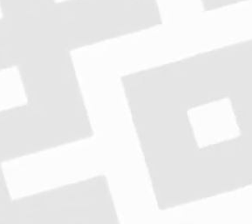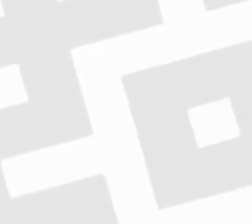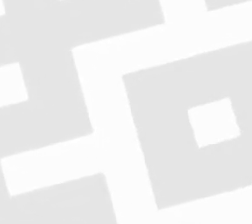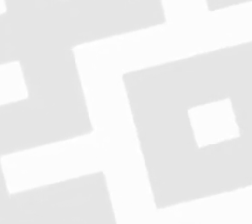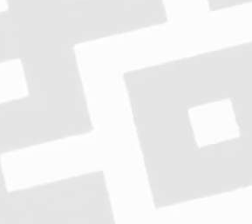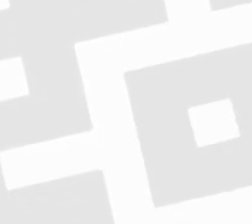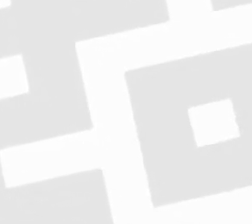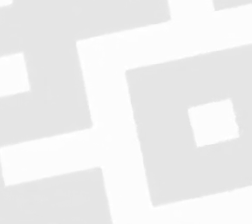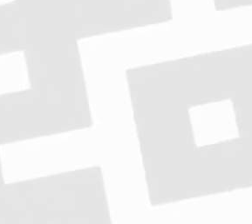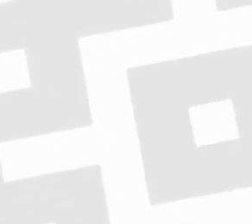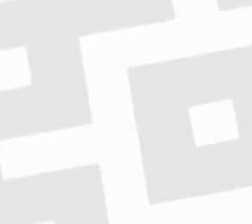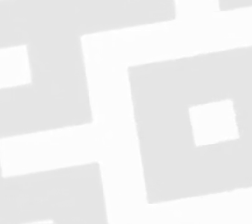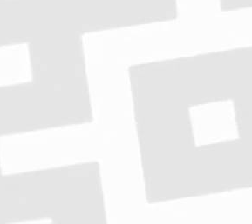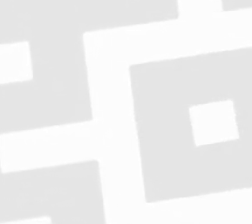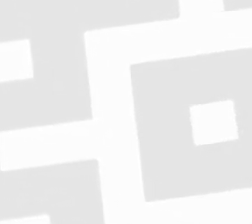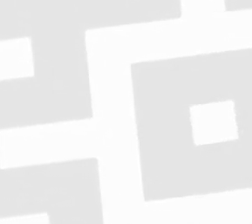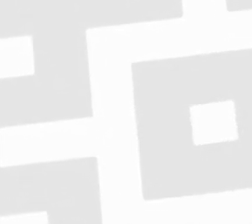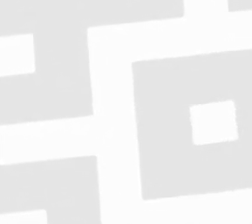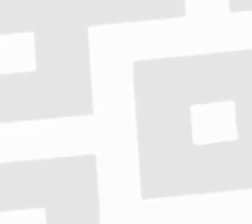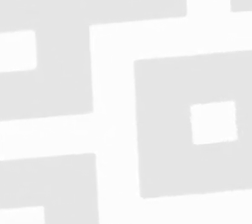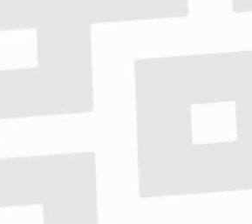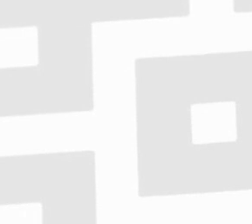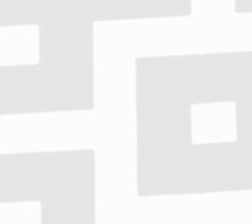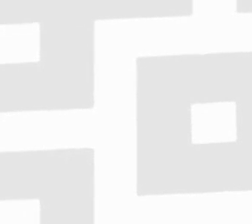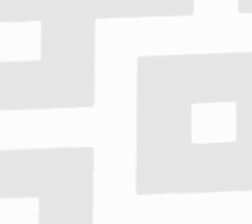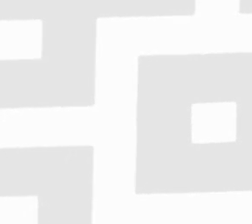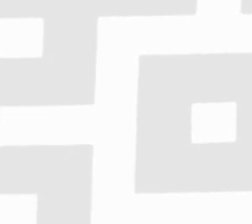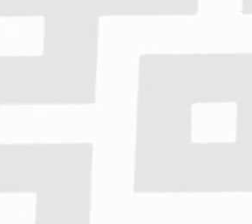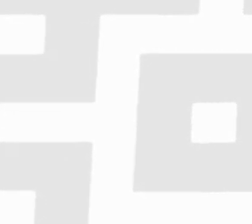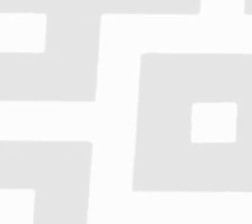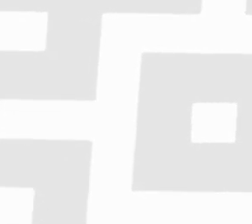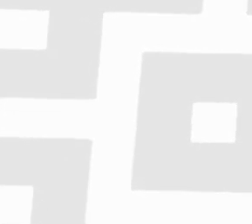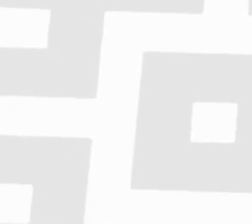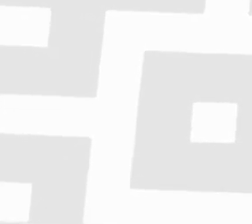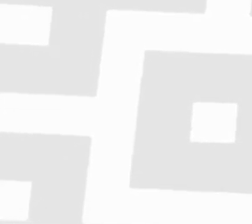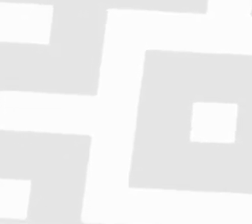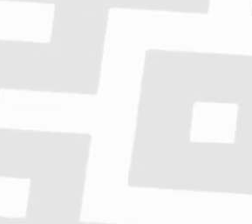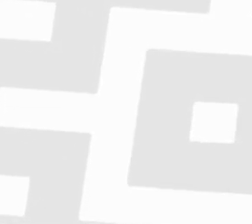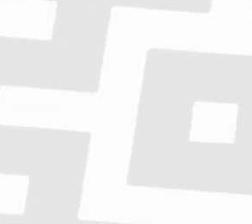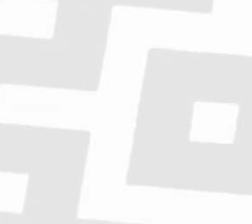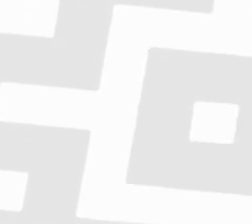Estrategia Estatal contra el Coronavirus. Actualización en Veracruz.